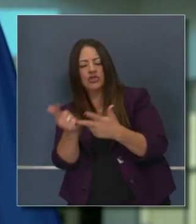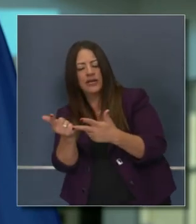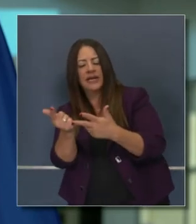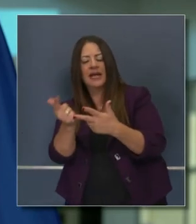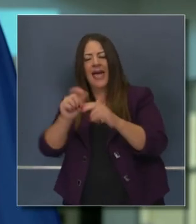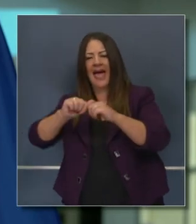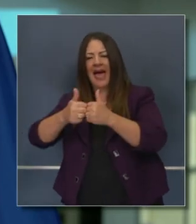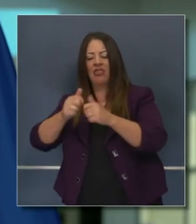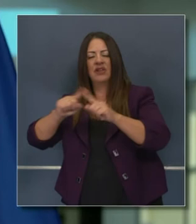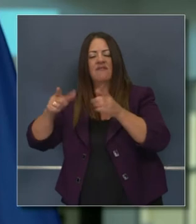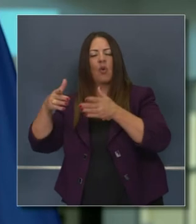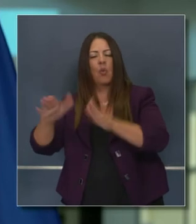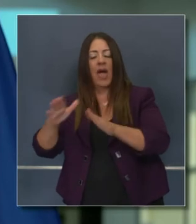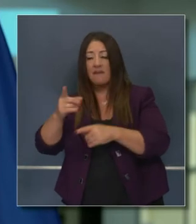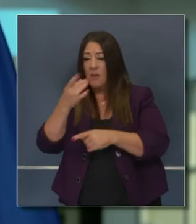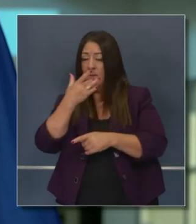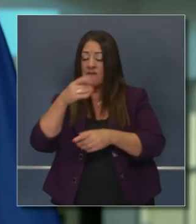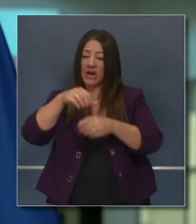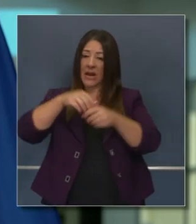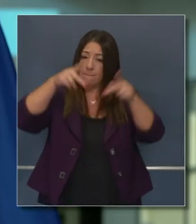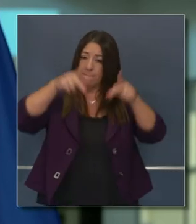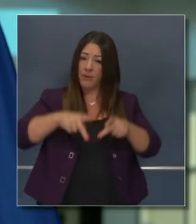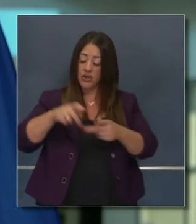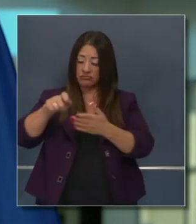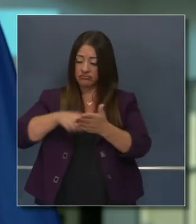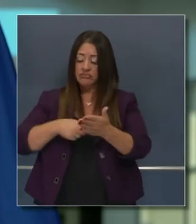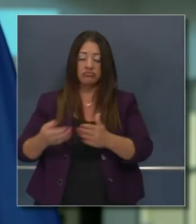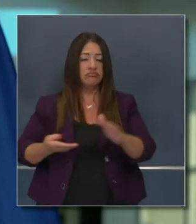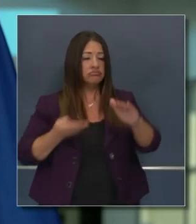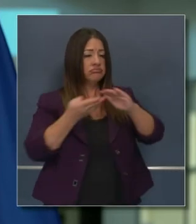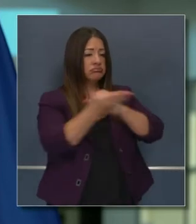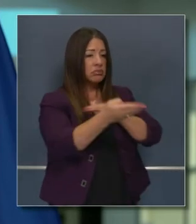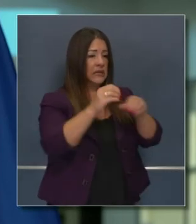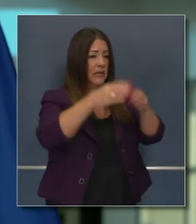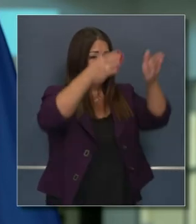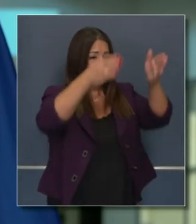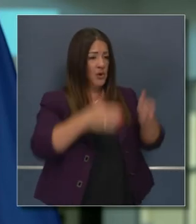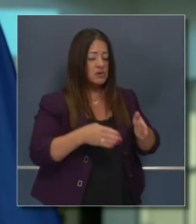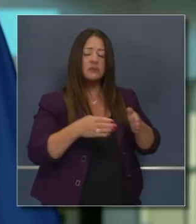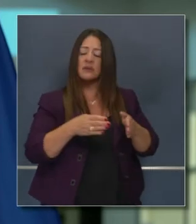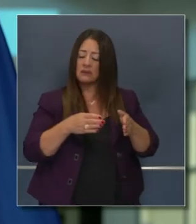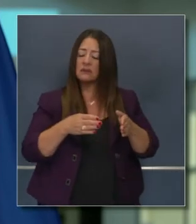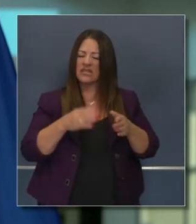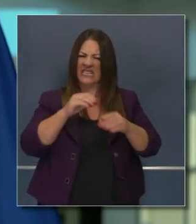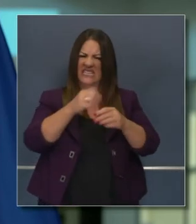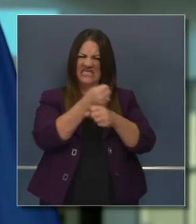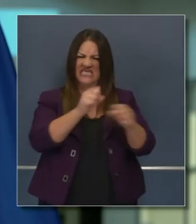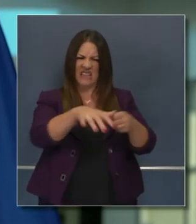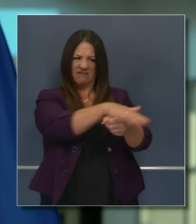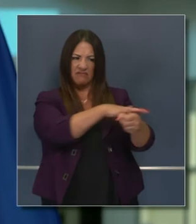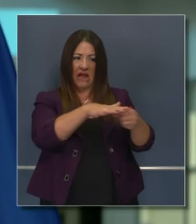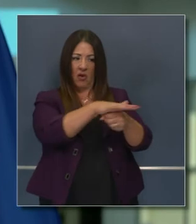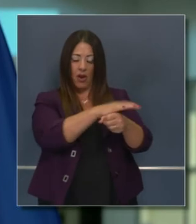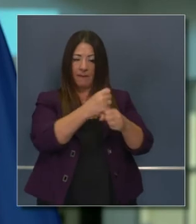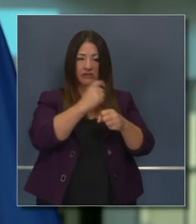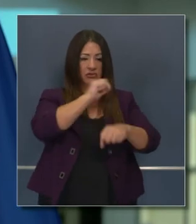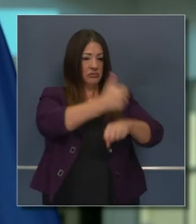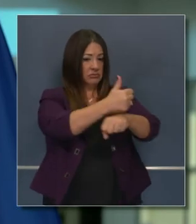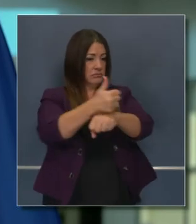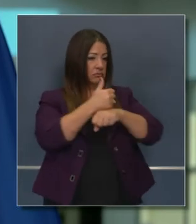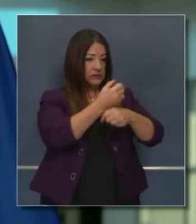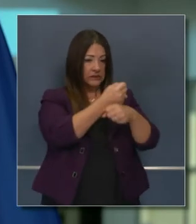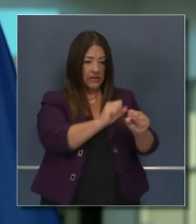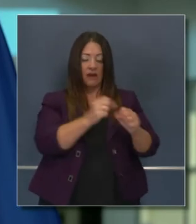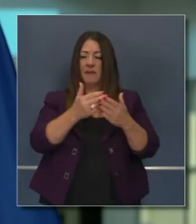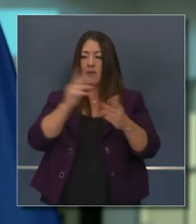las boletas por correo, para personas que prefieren votar en persona, pero quieren hacerlos de una forma sin peligro, en